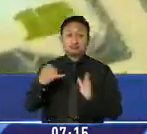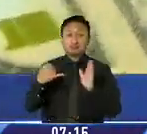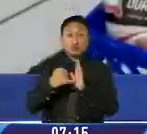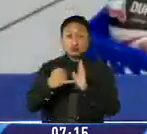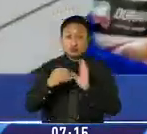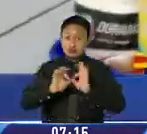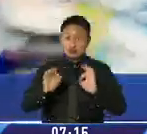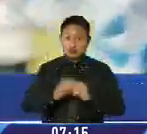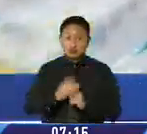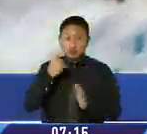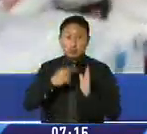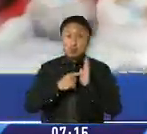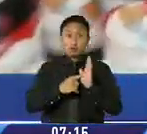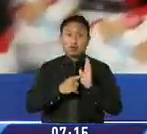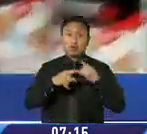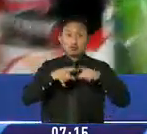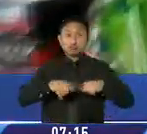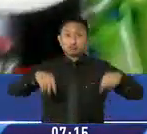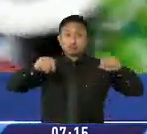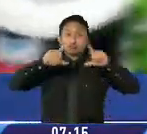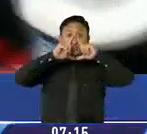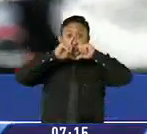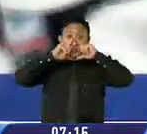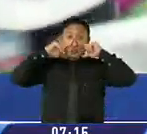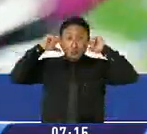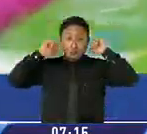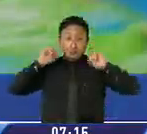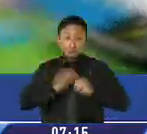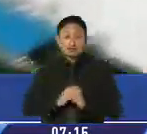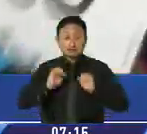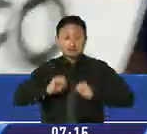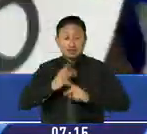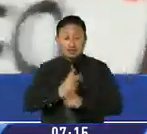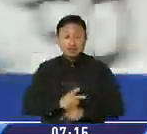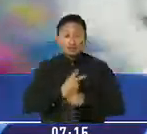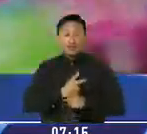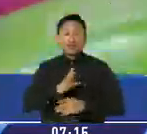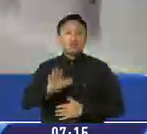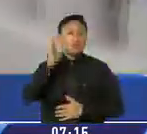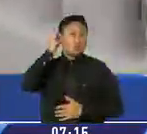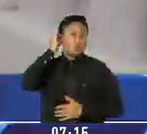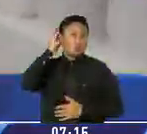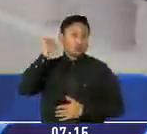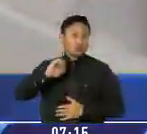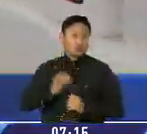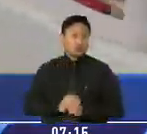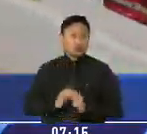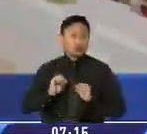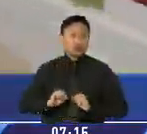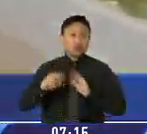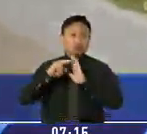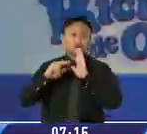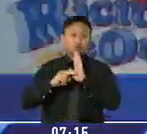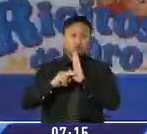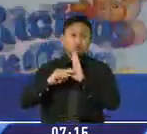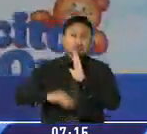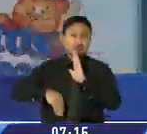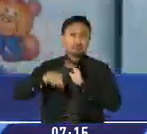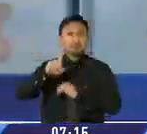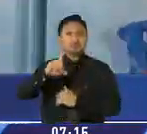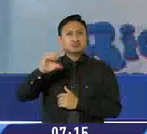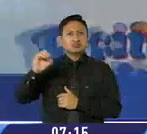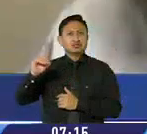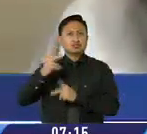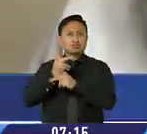en mención están, por ejemplo, pañales, mascarillas, artículos destinados al cuidado íntimo de la mujer, más la lista podría fácilmente ascender a no menos de 100